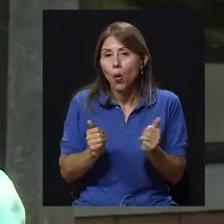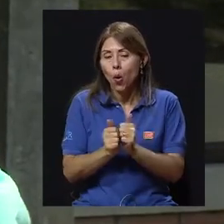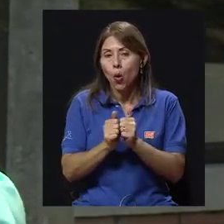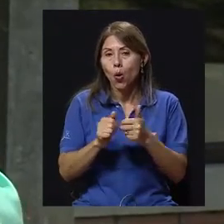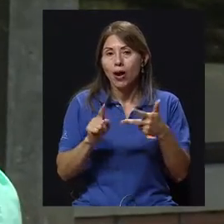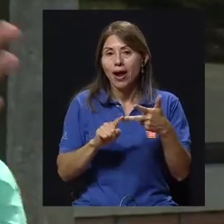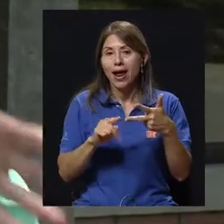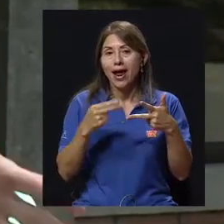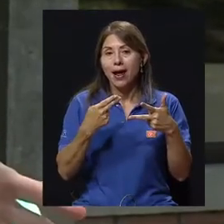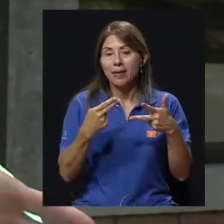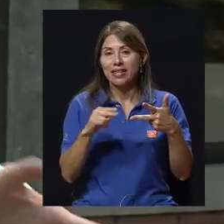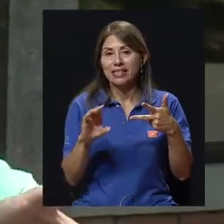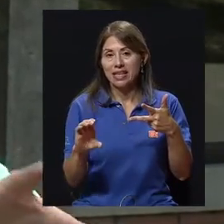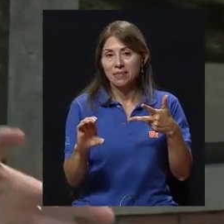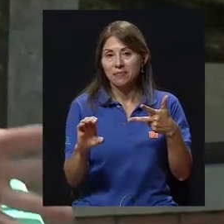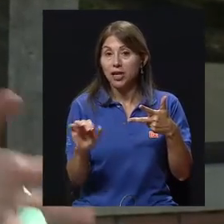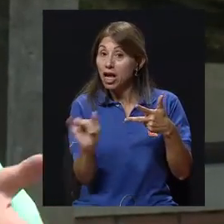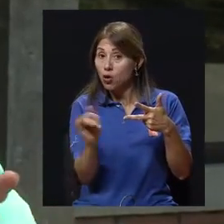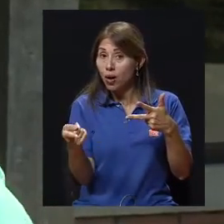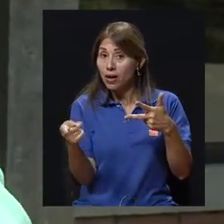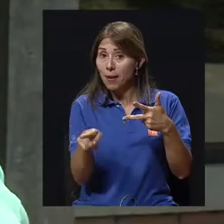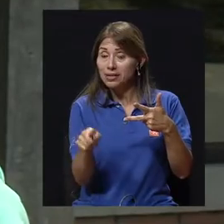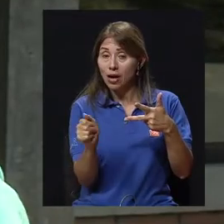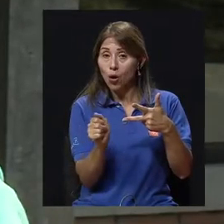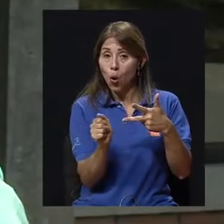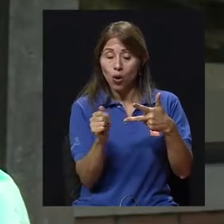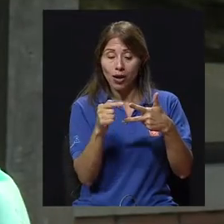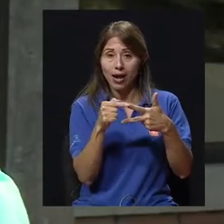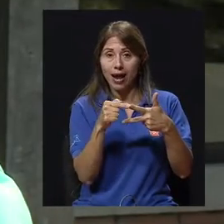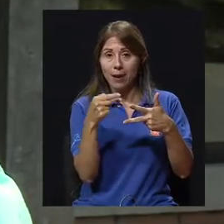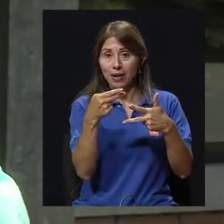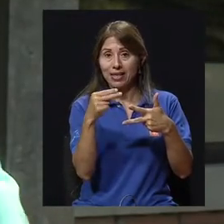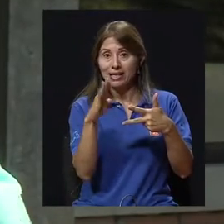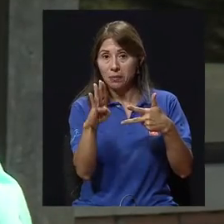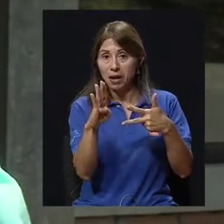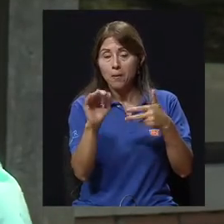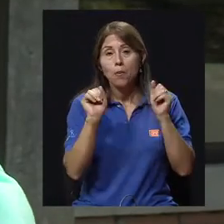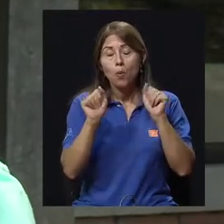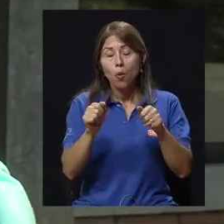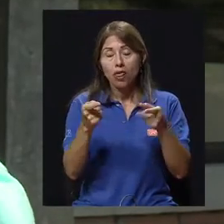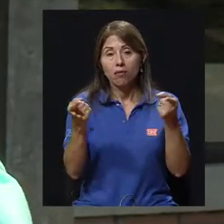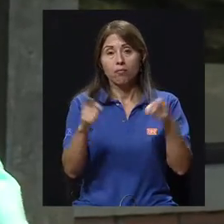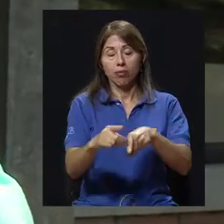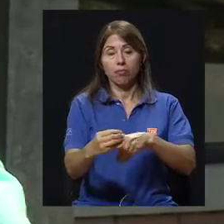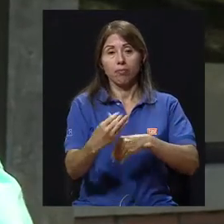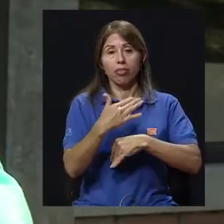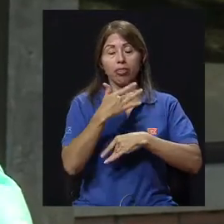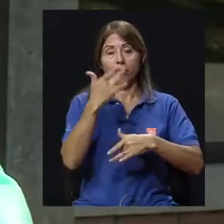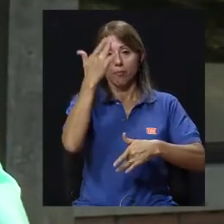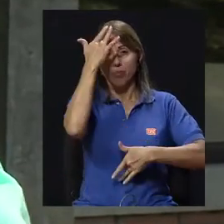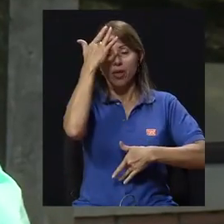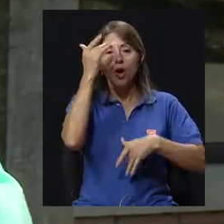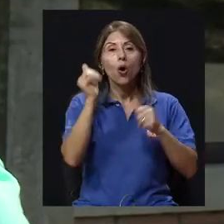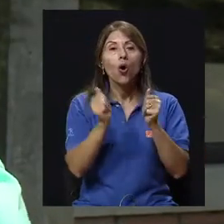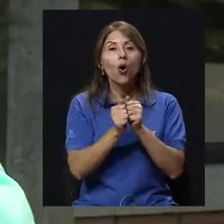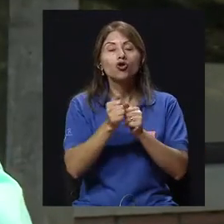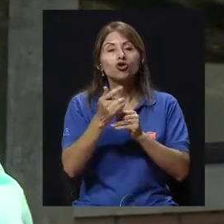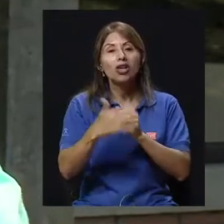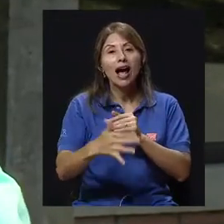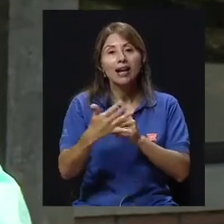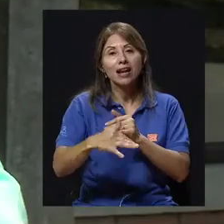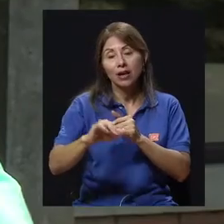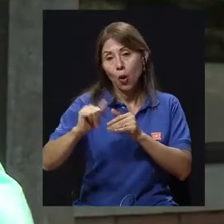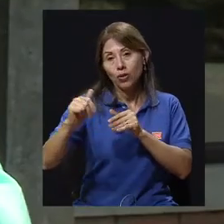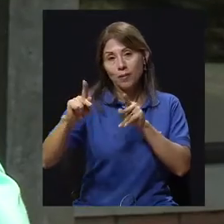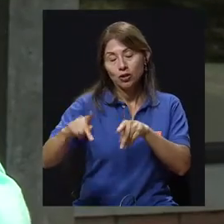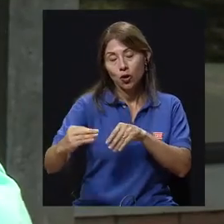Entonces, igualmente con la hepatitis B, por sangre, o contacto con sangre